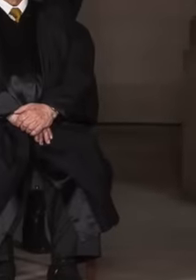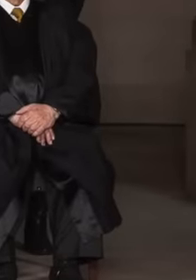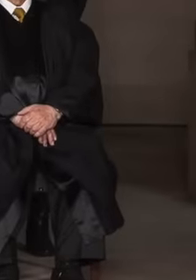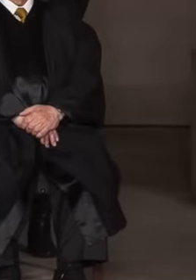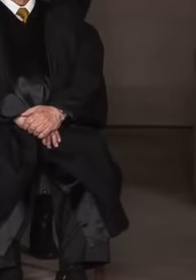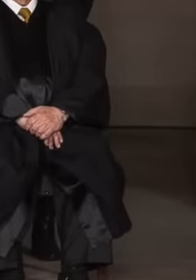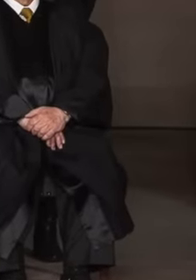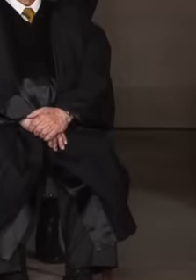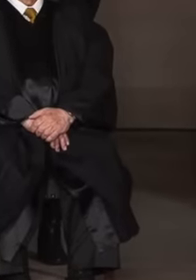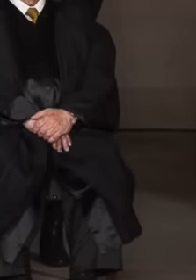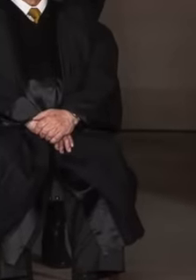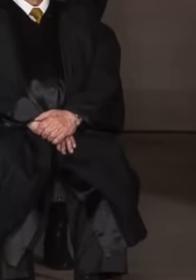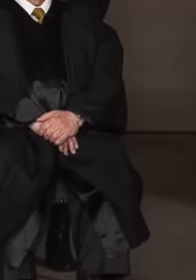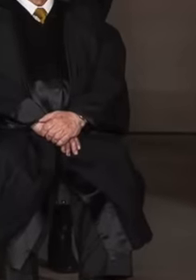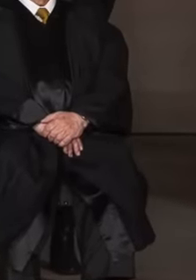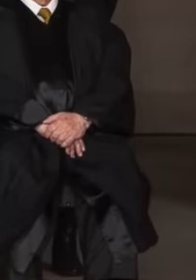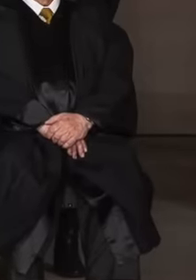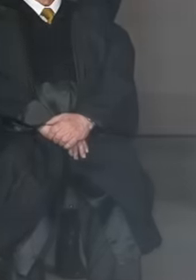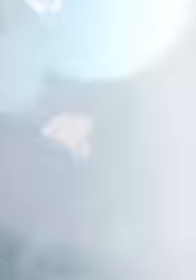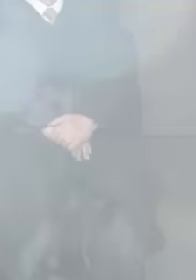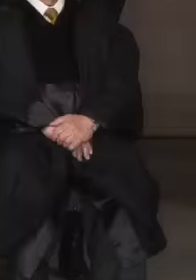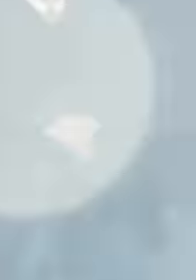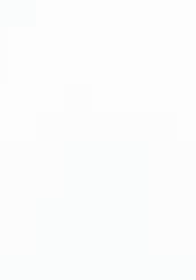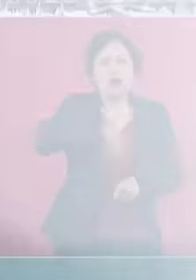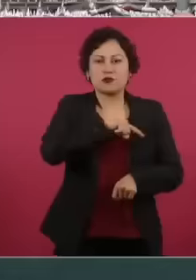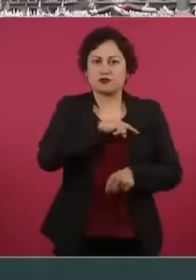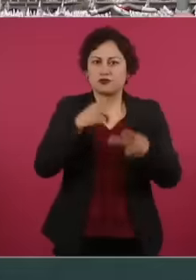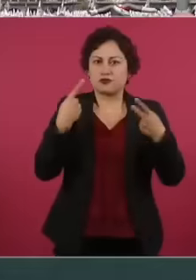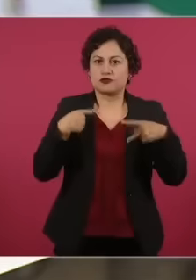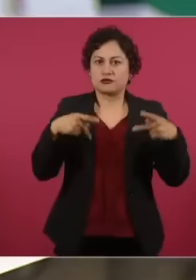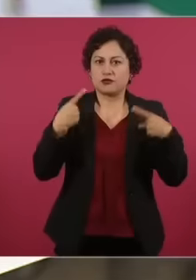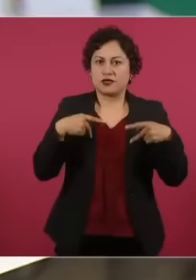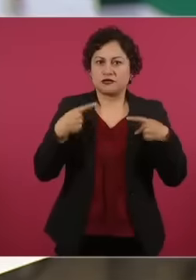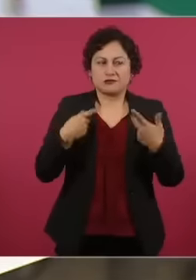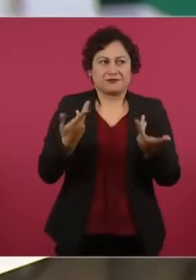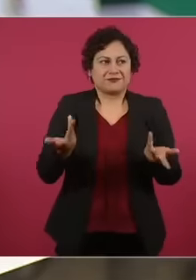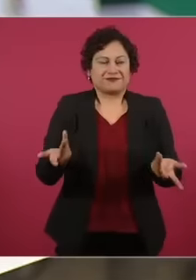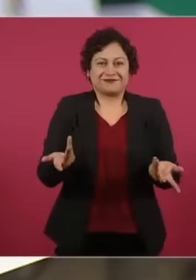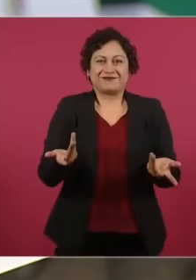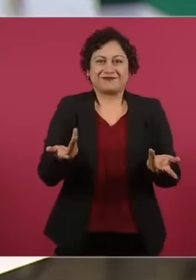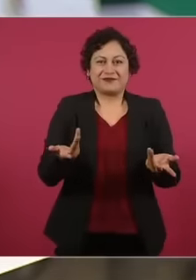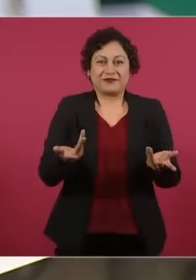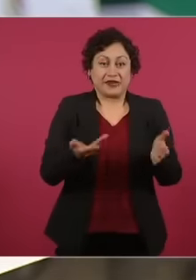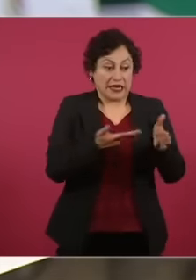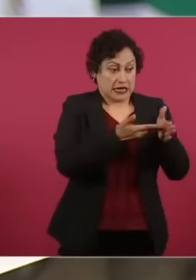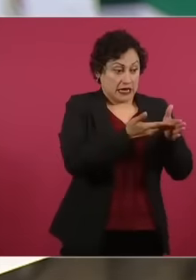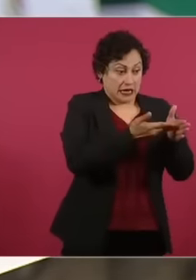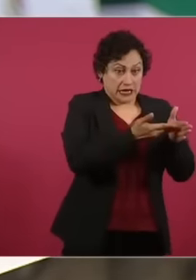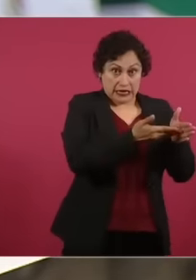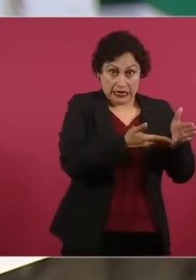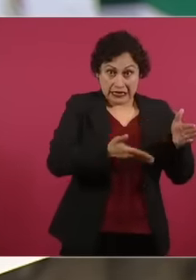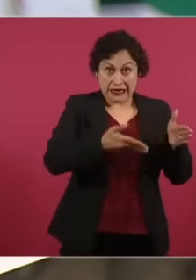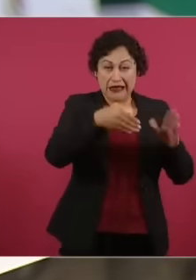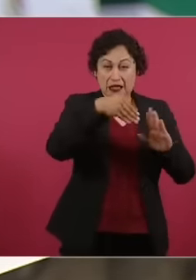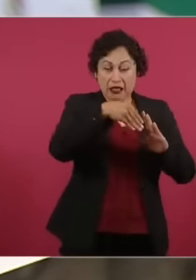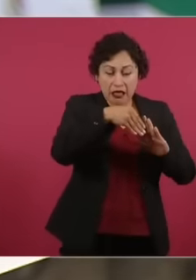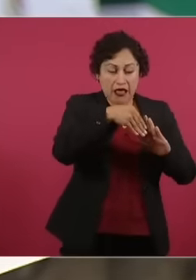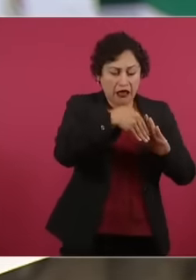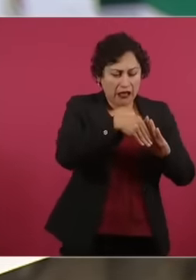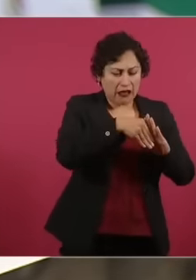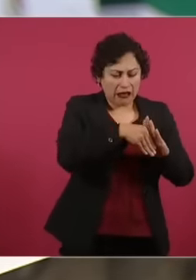sean votados por el pueblo, donde el resultado de la votación fue verdaderamente sorprendente.